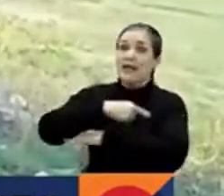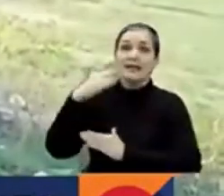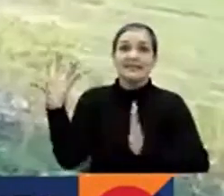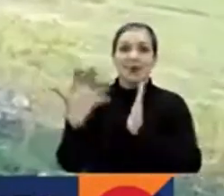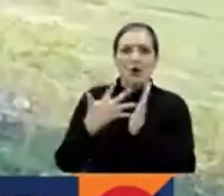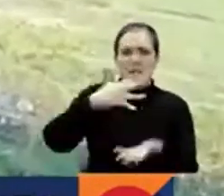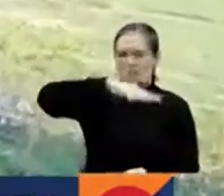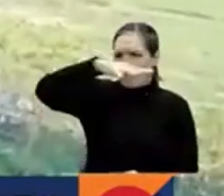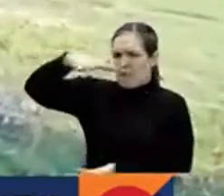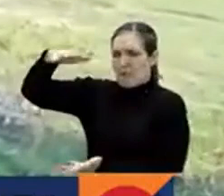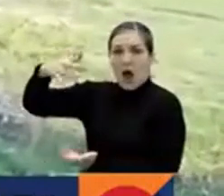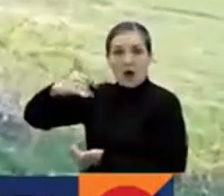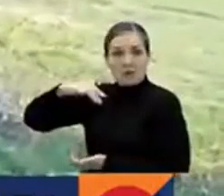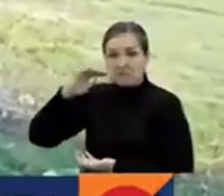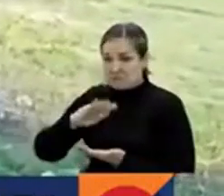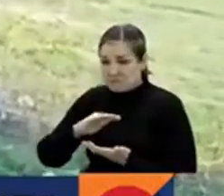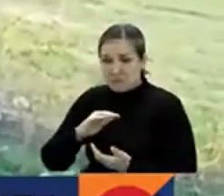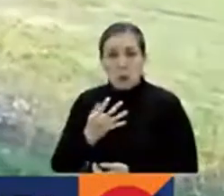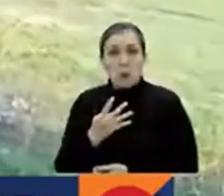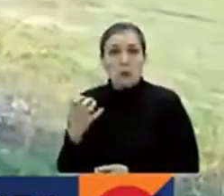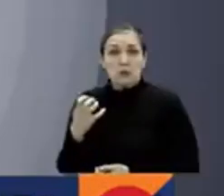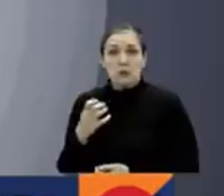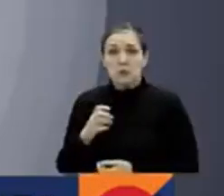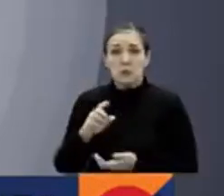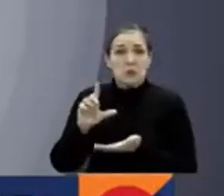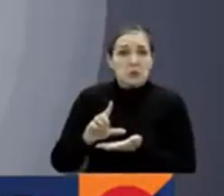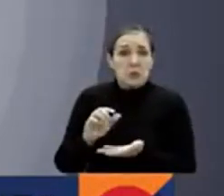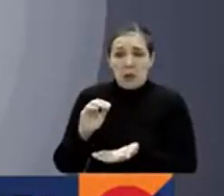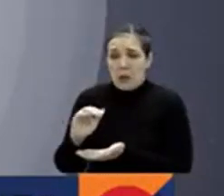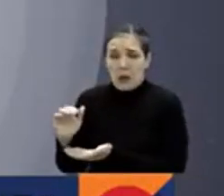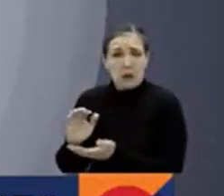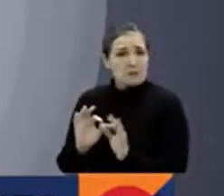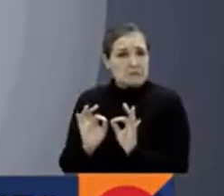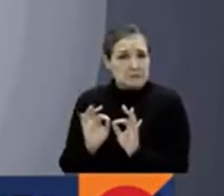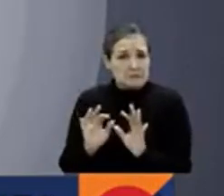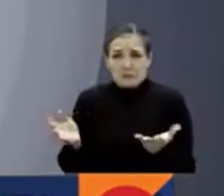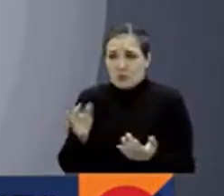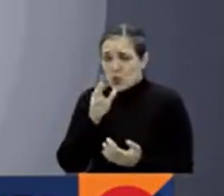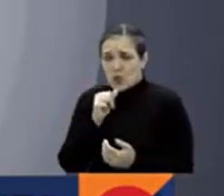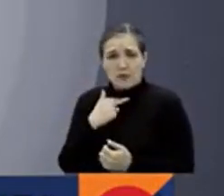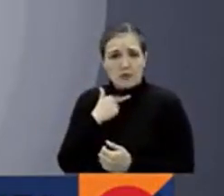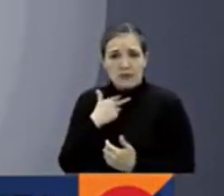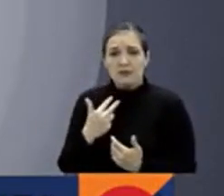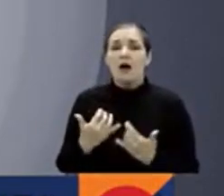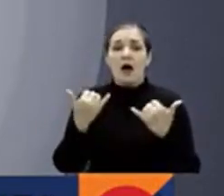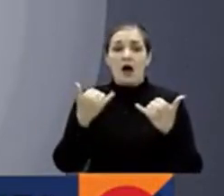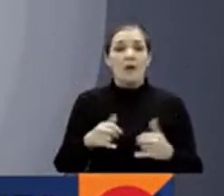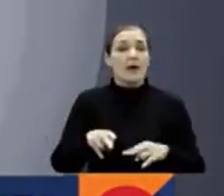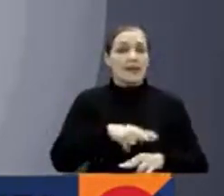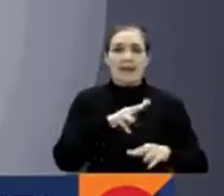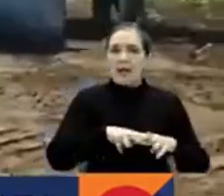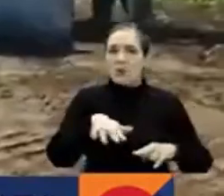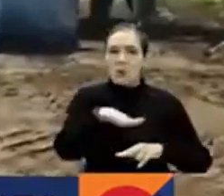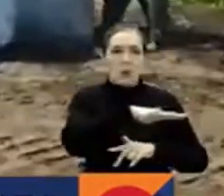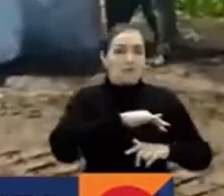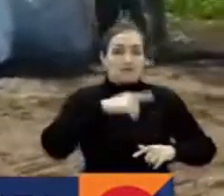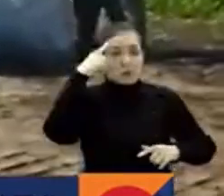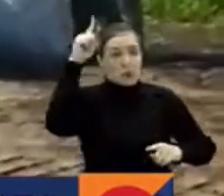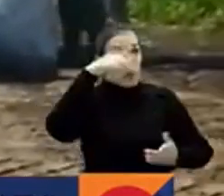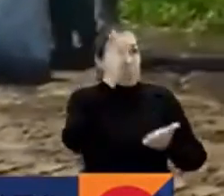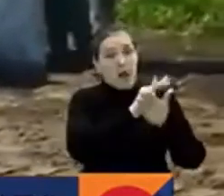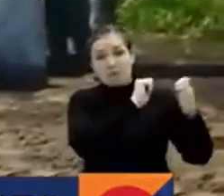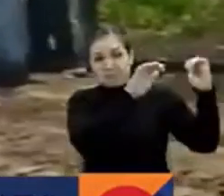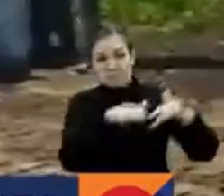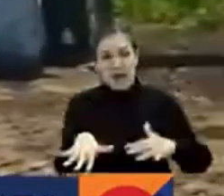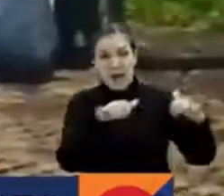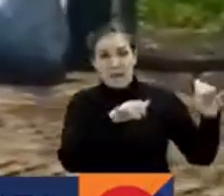corregimiento hoy se está sacando 400, 500 litros. Según la administración municipal, la naturaleza no ha dado tregua para continuar con los trabajos